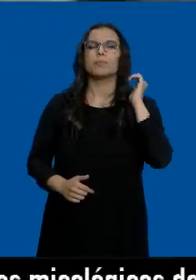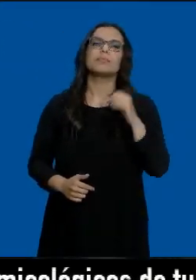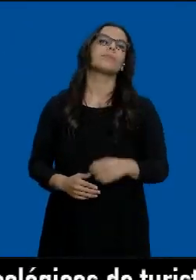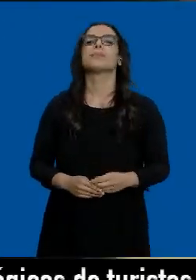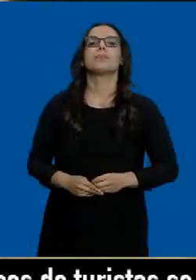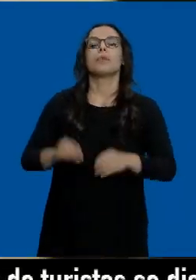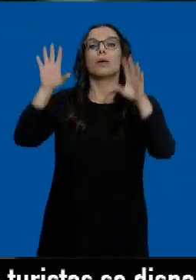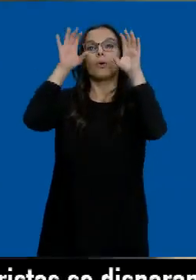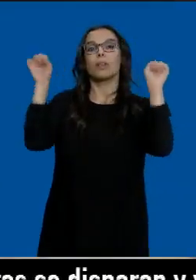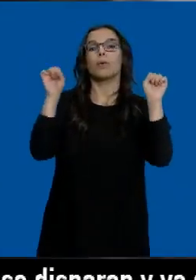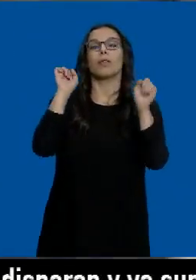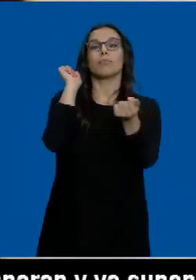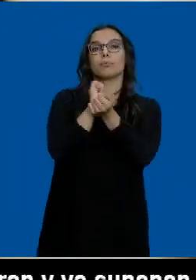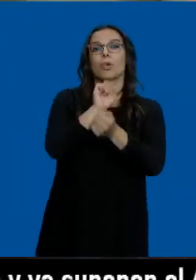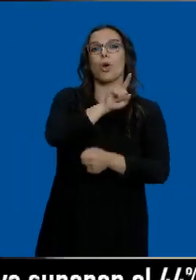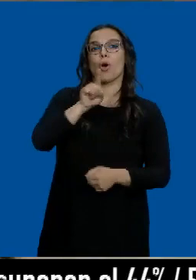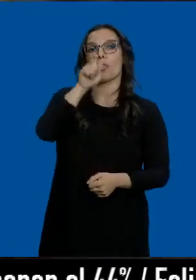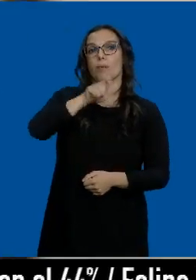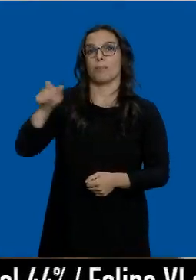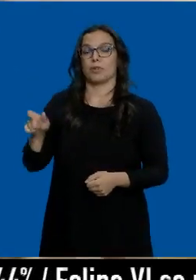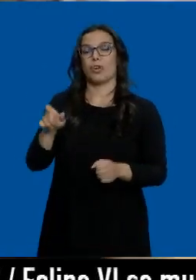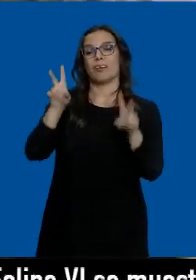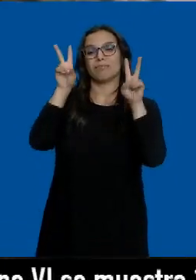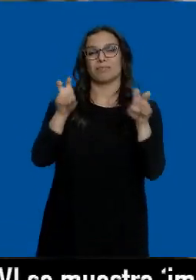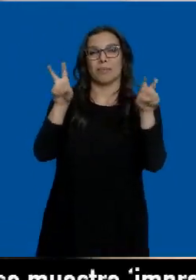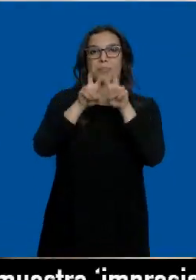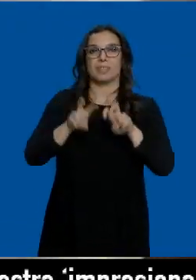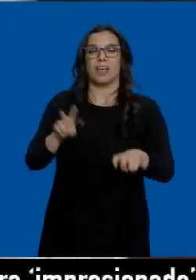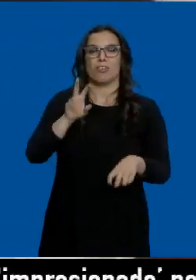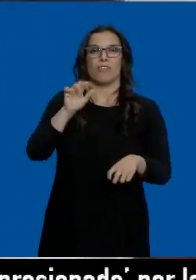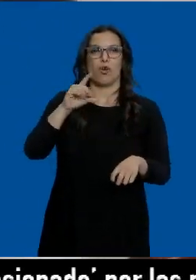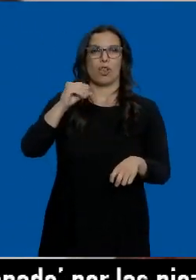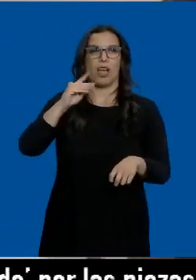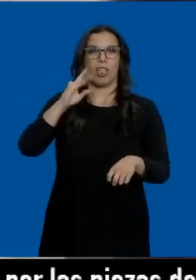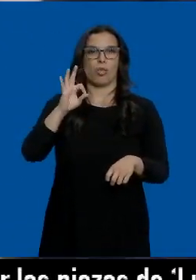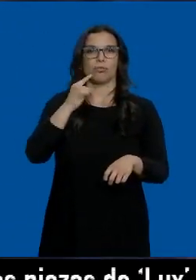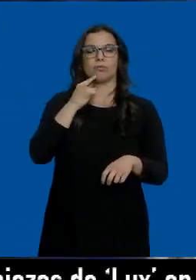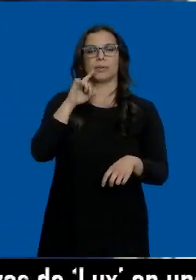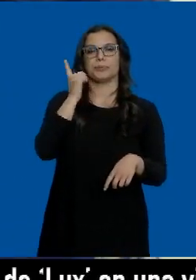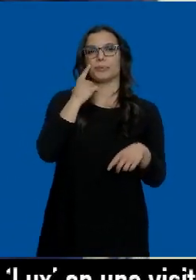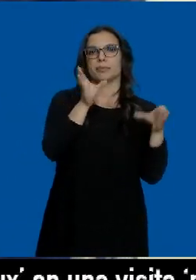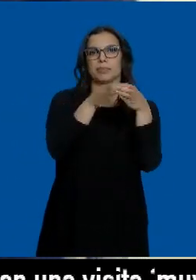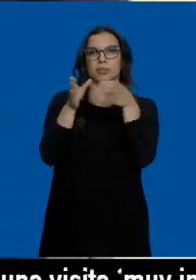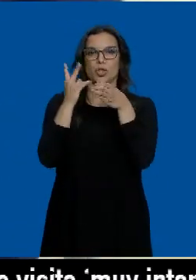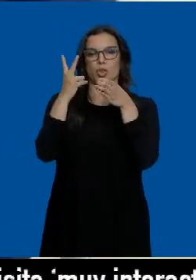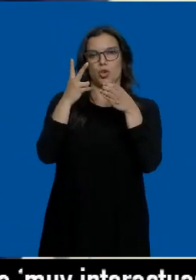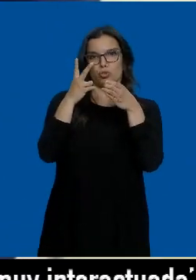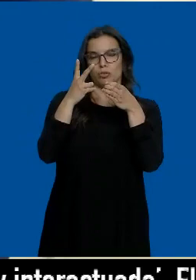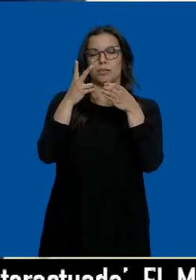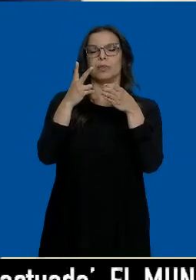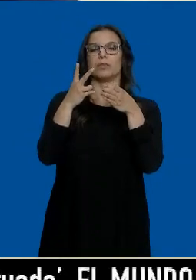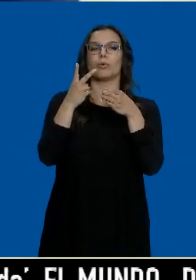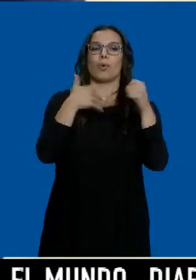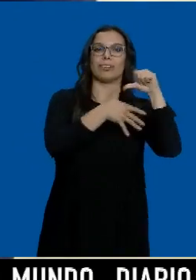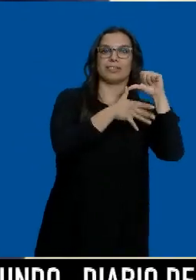Y la Guardia Civil ha arrestado a 11 personas en la denominada Operación Volcado. Se han desarticulado dos bandas criminales,